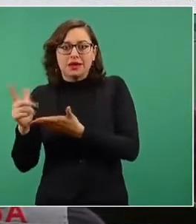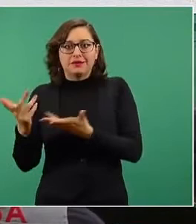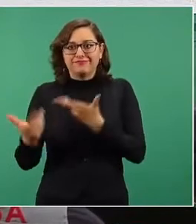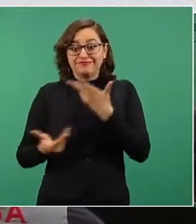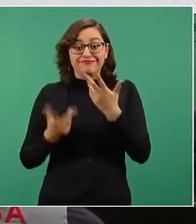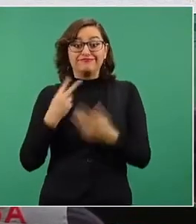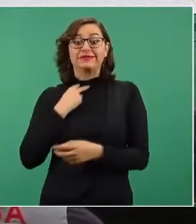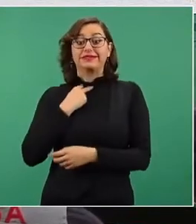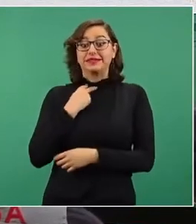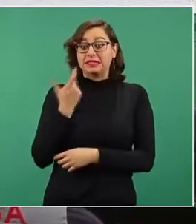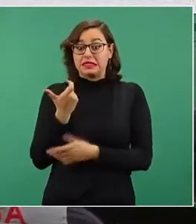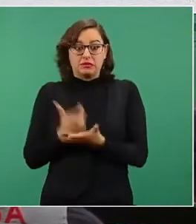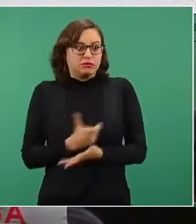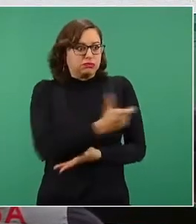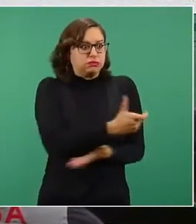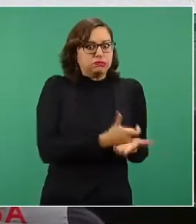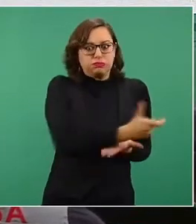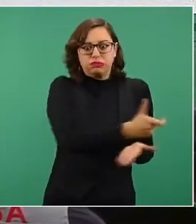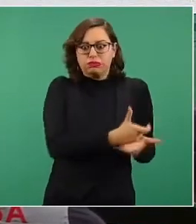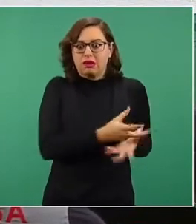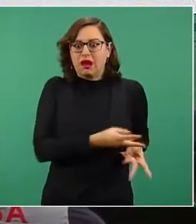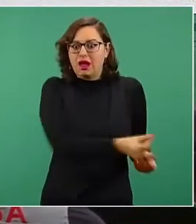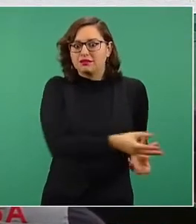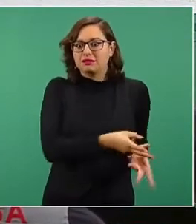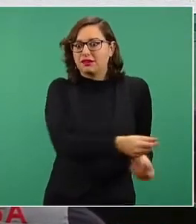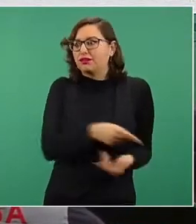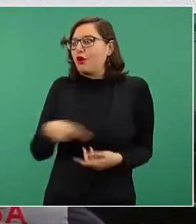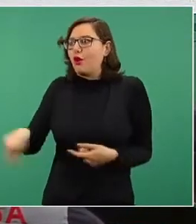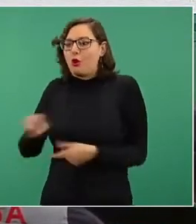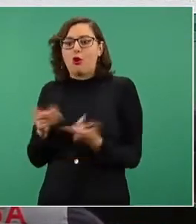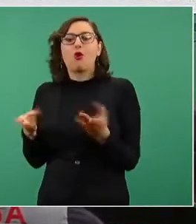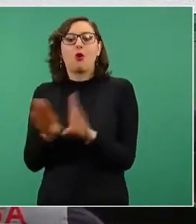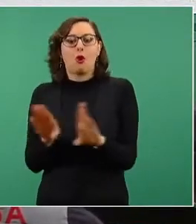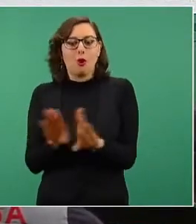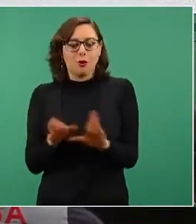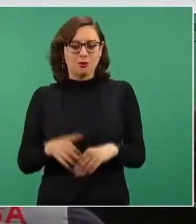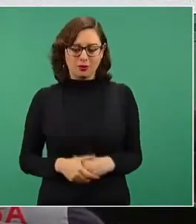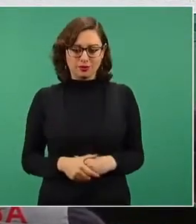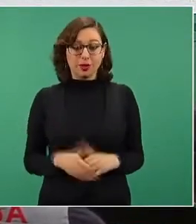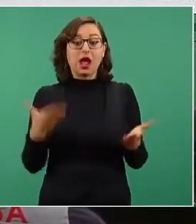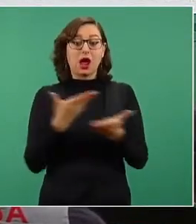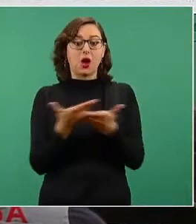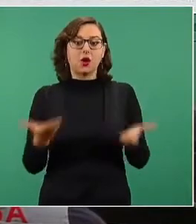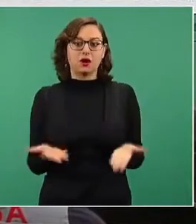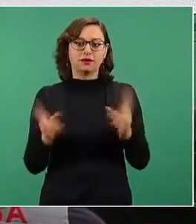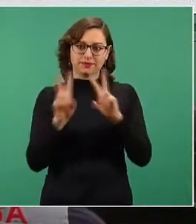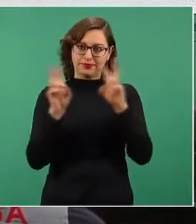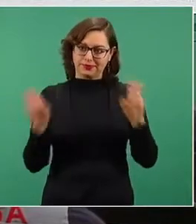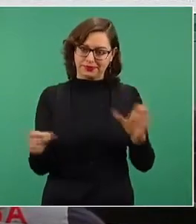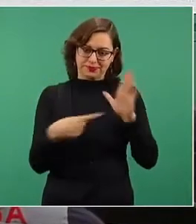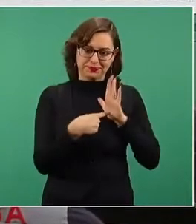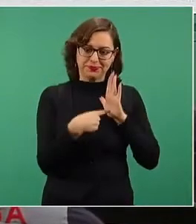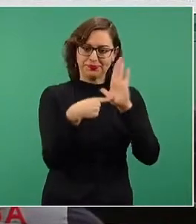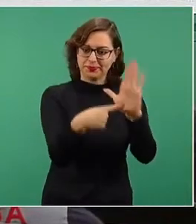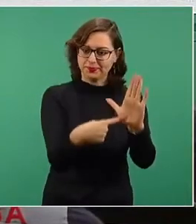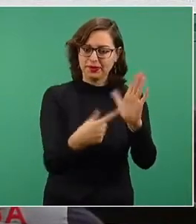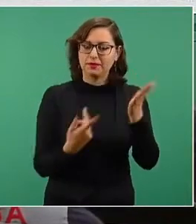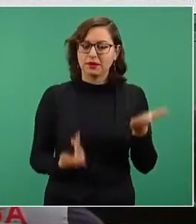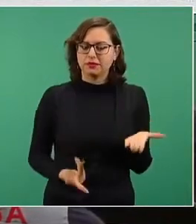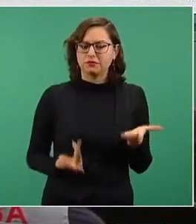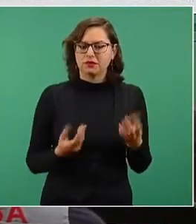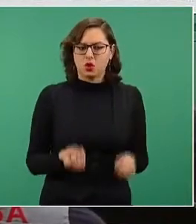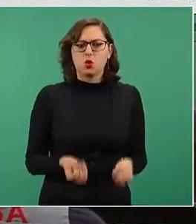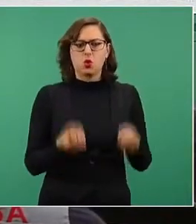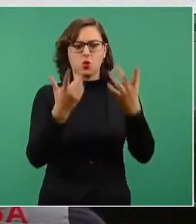las tarifas entonces. Estas tarifas son lo que cuesta generar la electricidad.